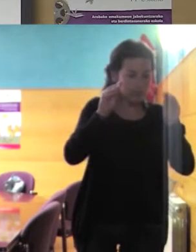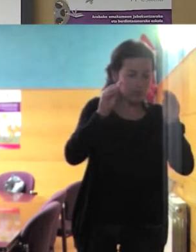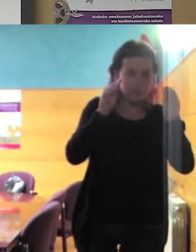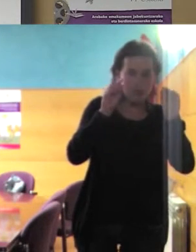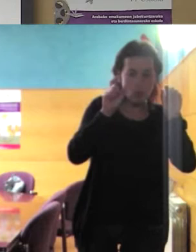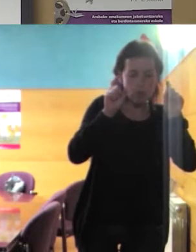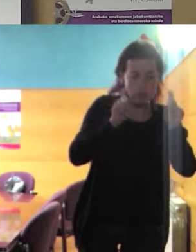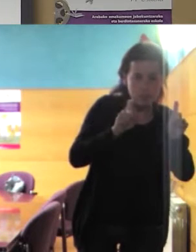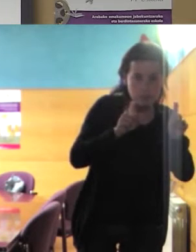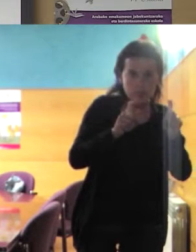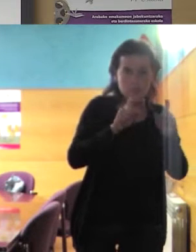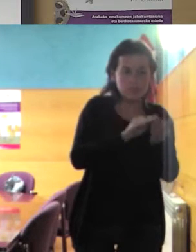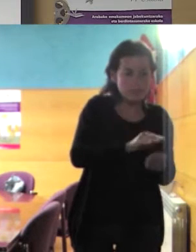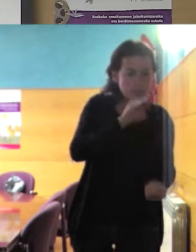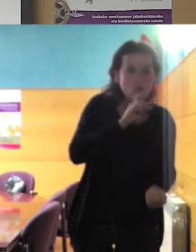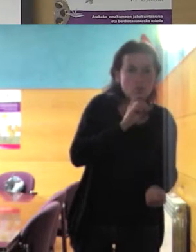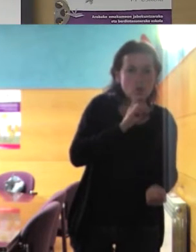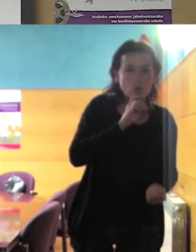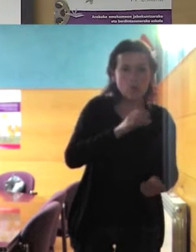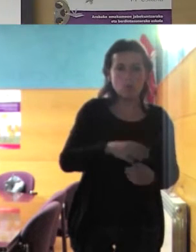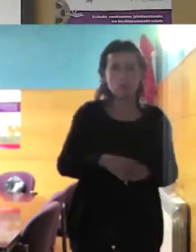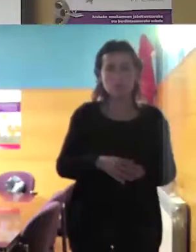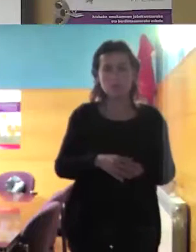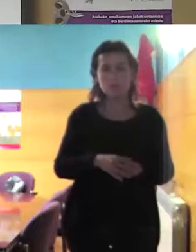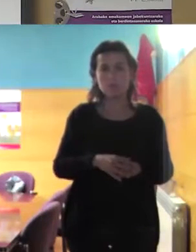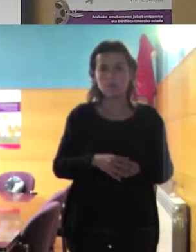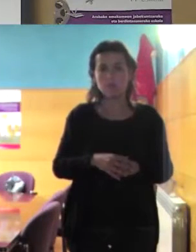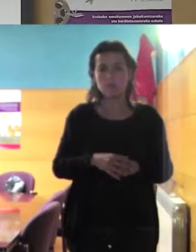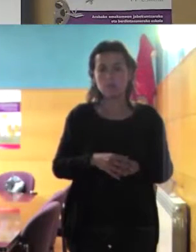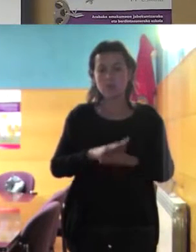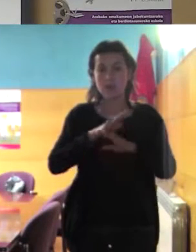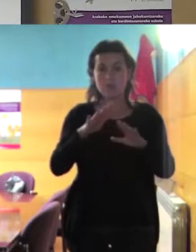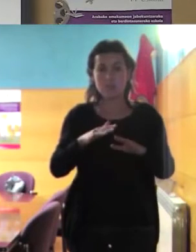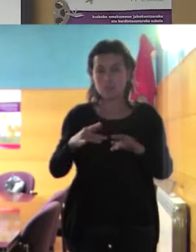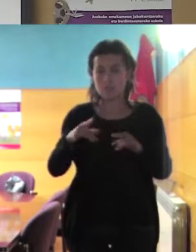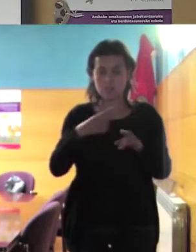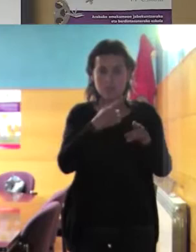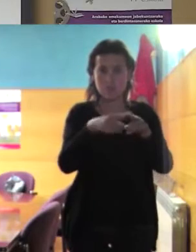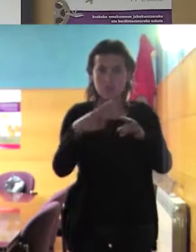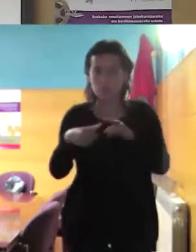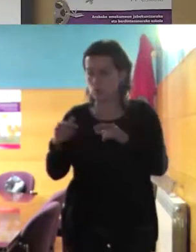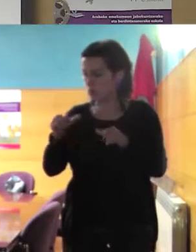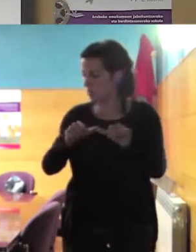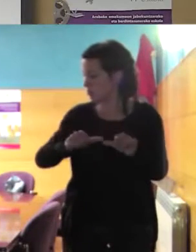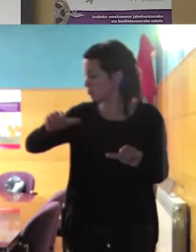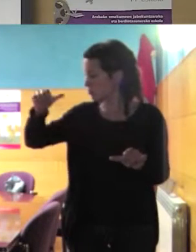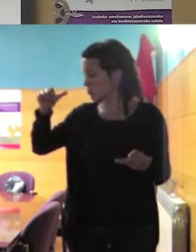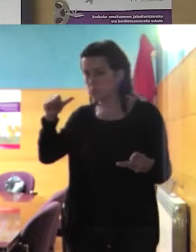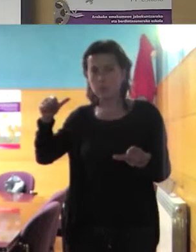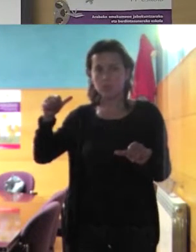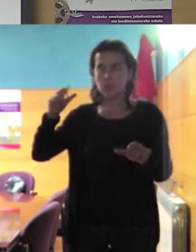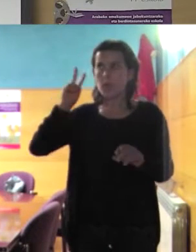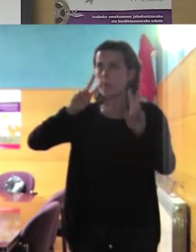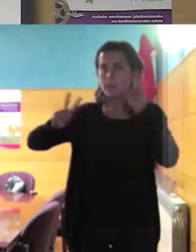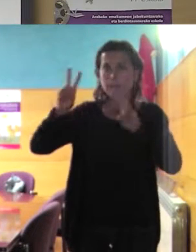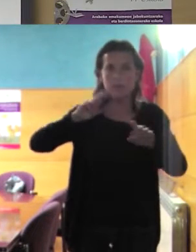reconocer que somos muy producto de las cosas que nos han influenciado nos han pasado nos han dicho hemos visto en